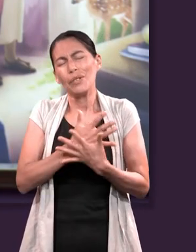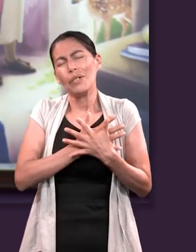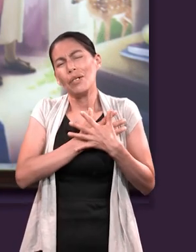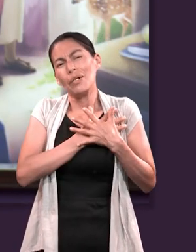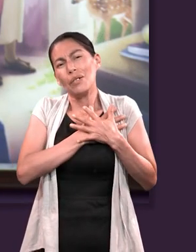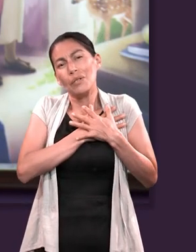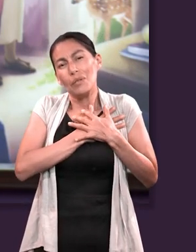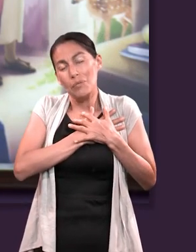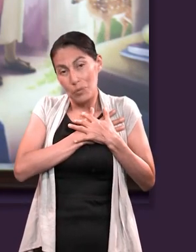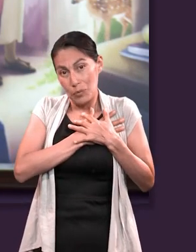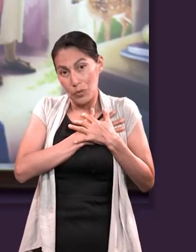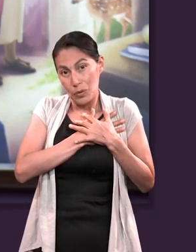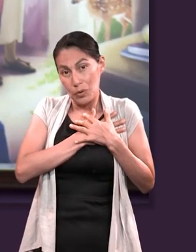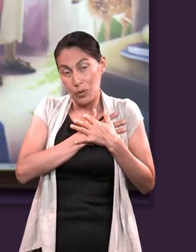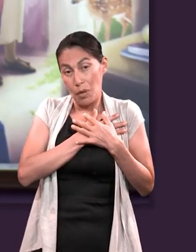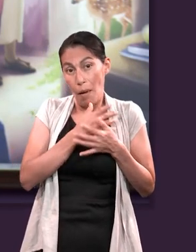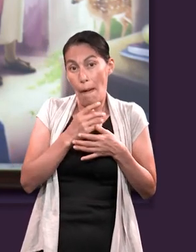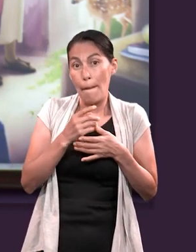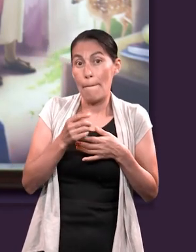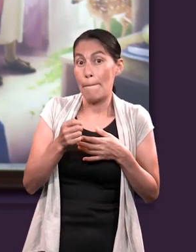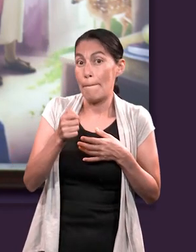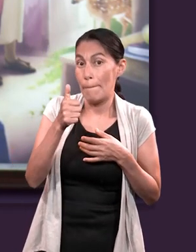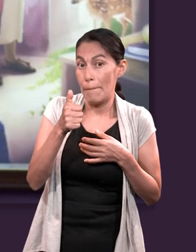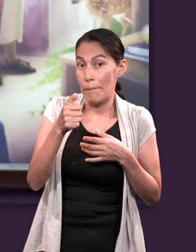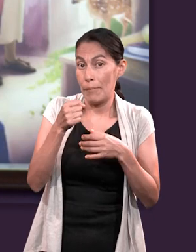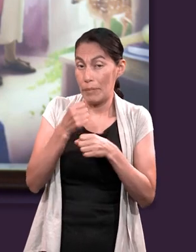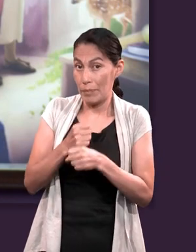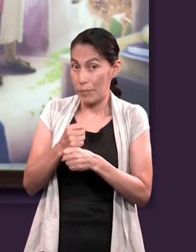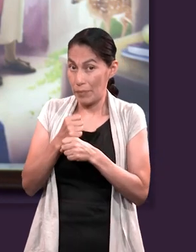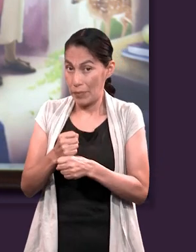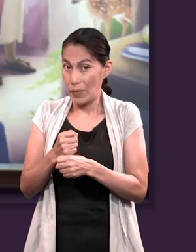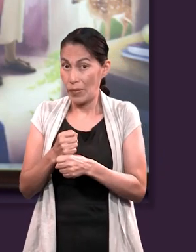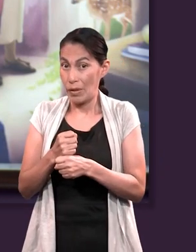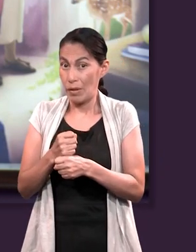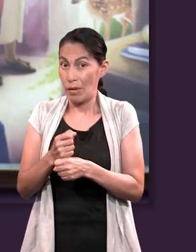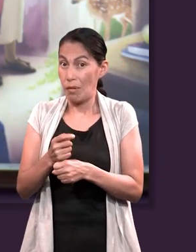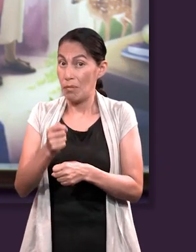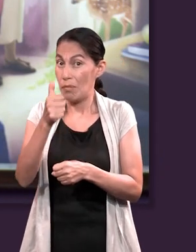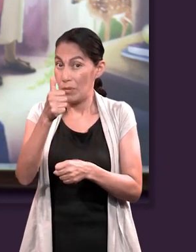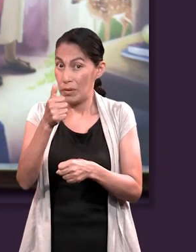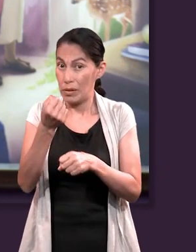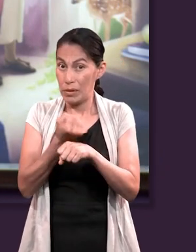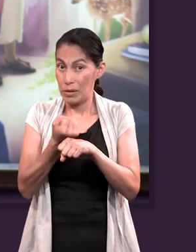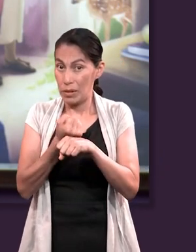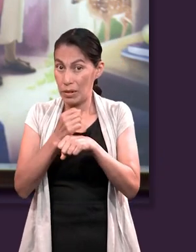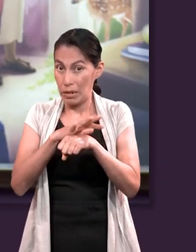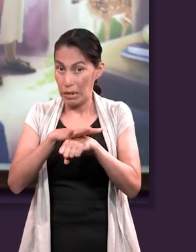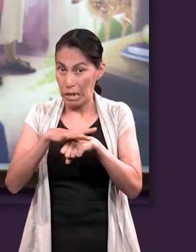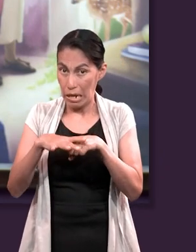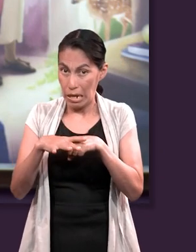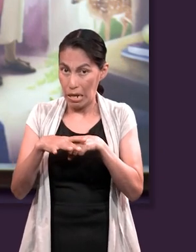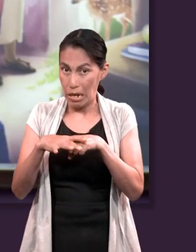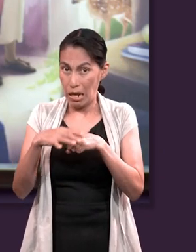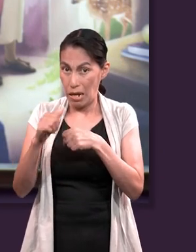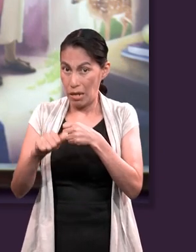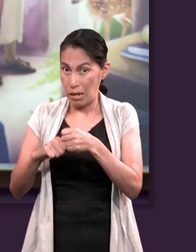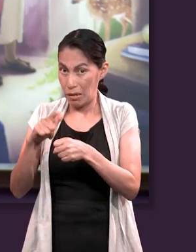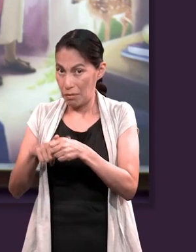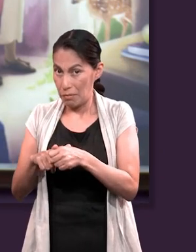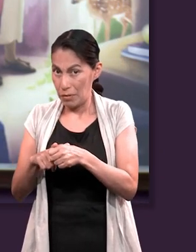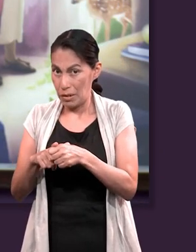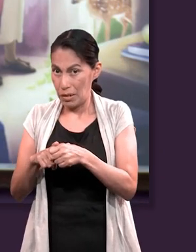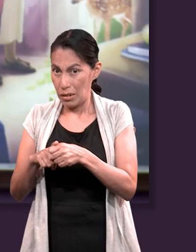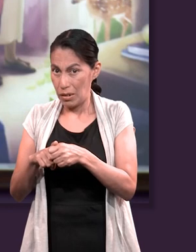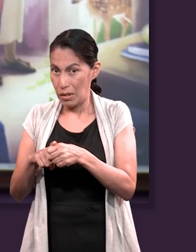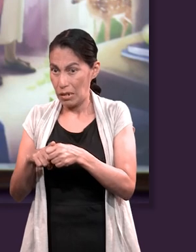hermosísimo del Señor cuando realiza ese primer sacrificio, ese primer derramamiento de